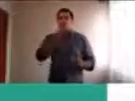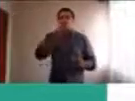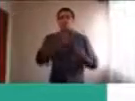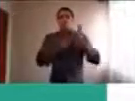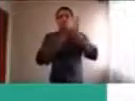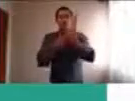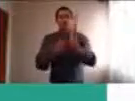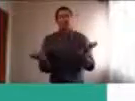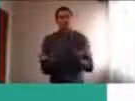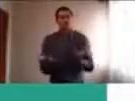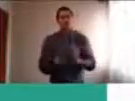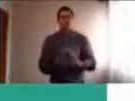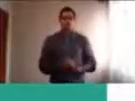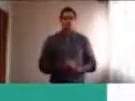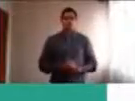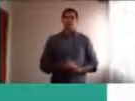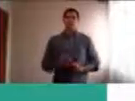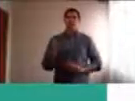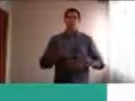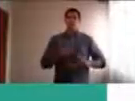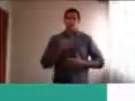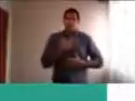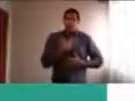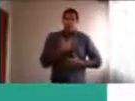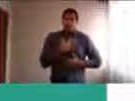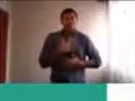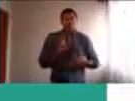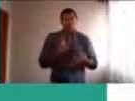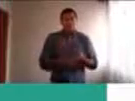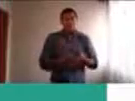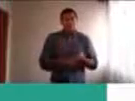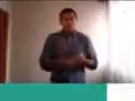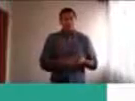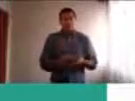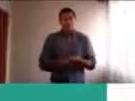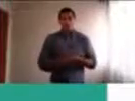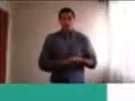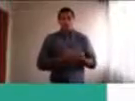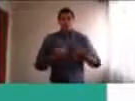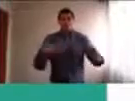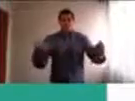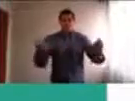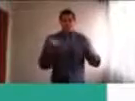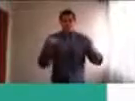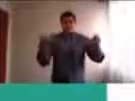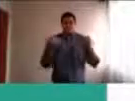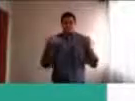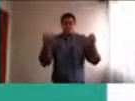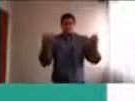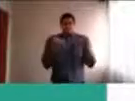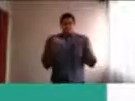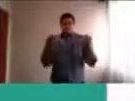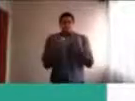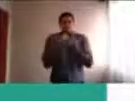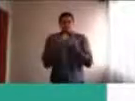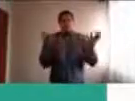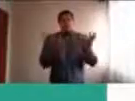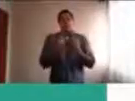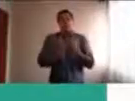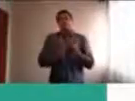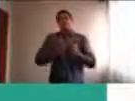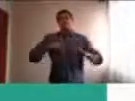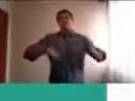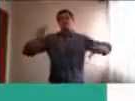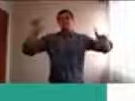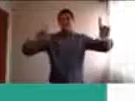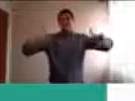miedos reales, que tiene que ver, con el exceso, de información, que escuchamos, en los medios, y en estos,